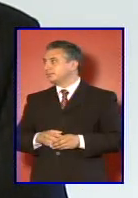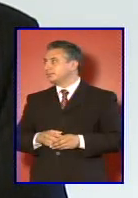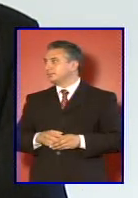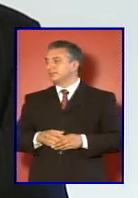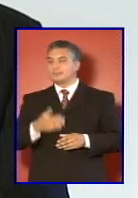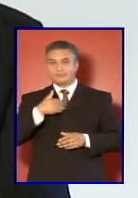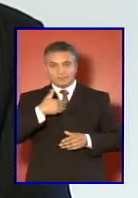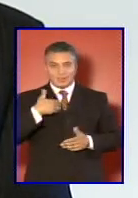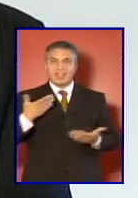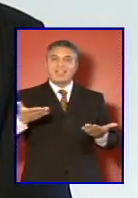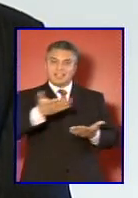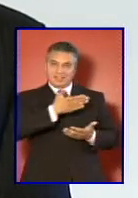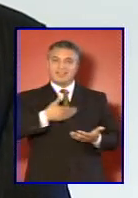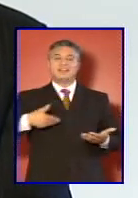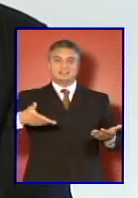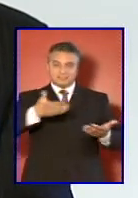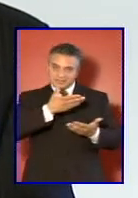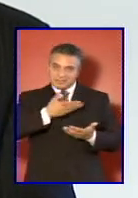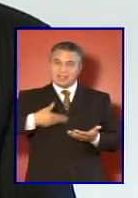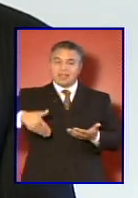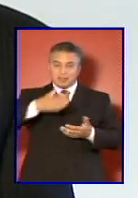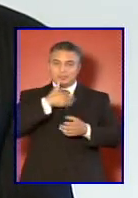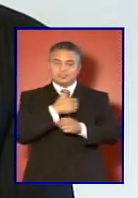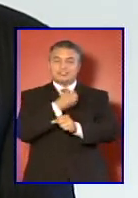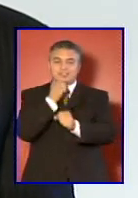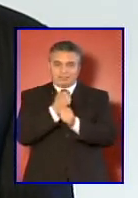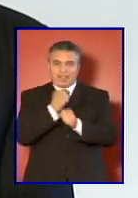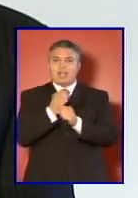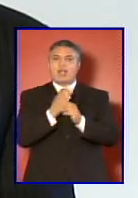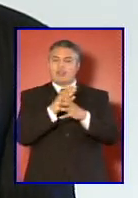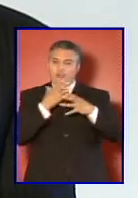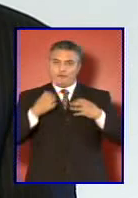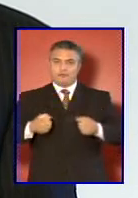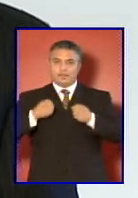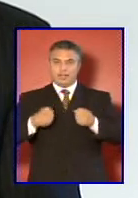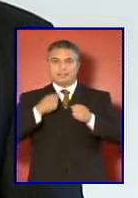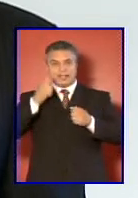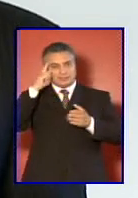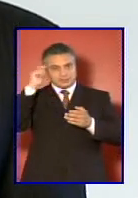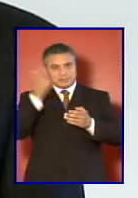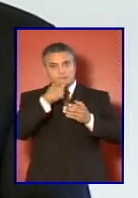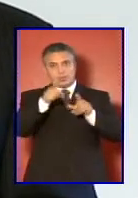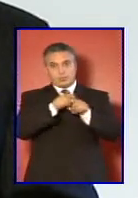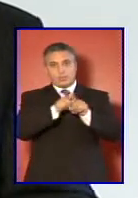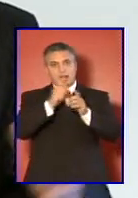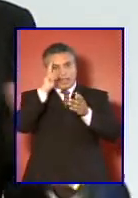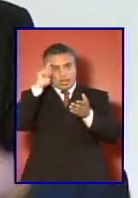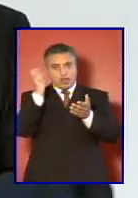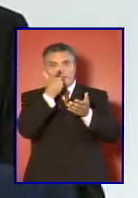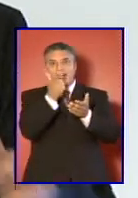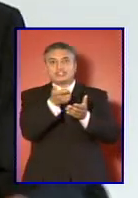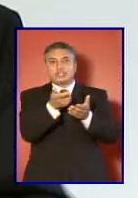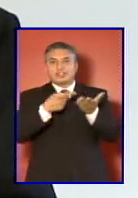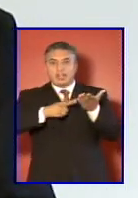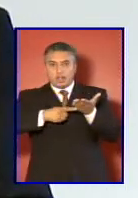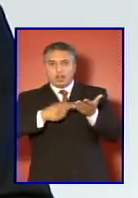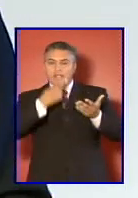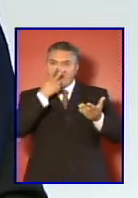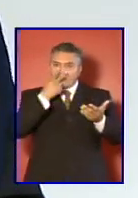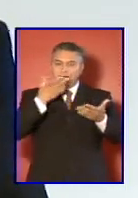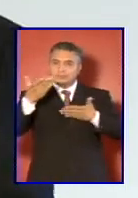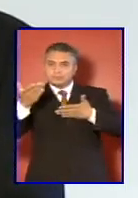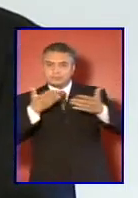Hemos estamos trabajando fuerte en el campo de la innovación tecnológica y las industrias militares para establecer parámetros